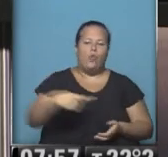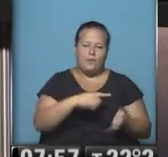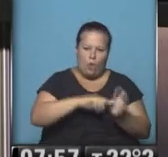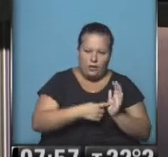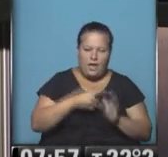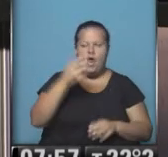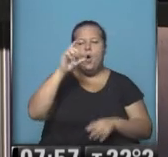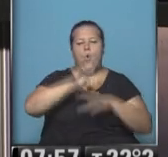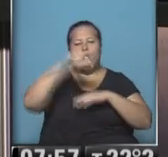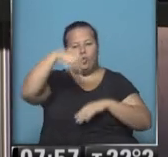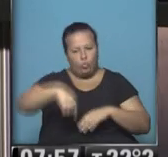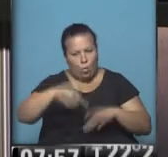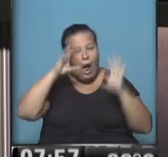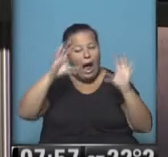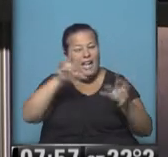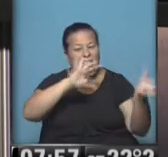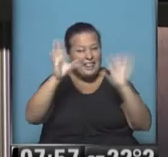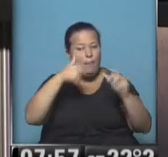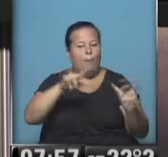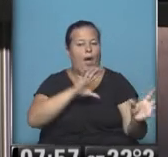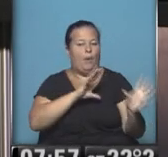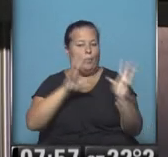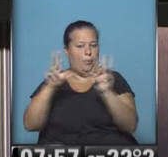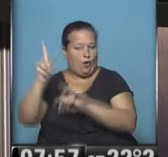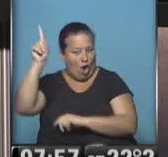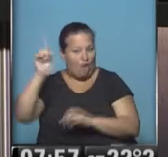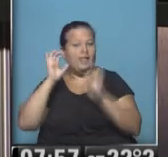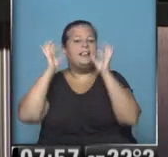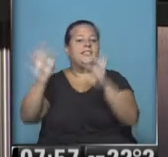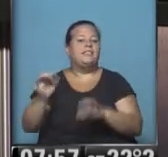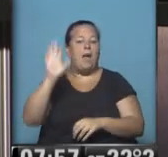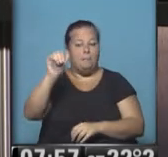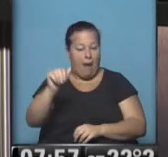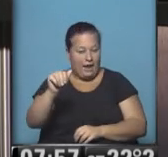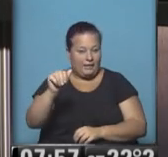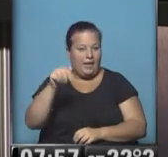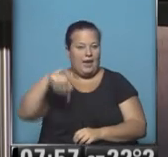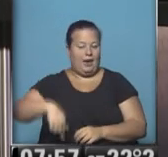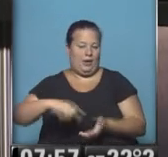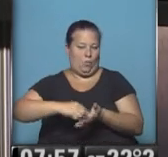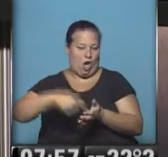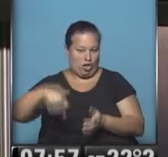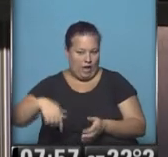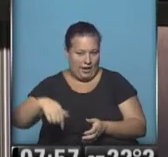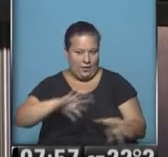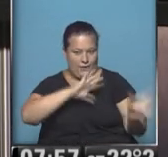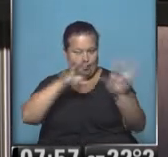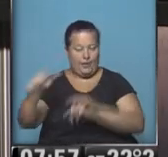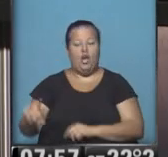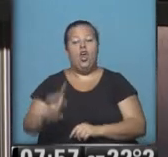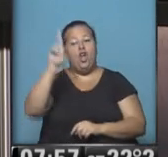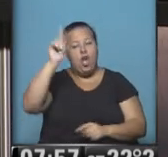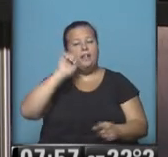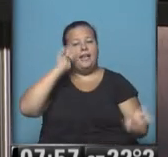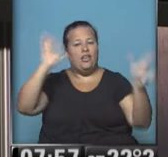también sur de Cuyo. Recuerden que este mal tiempo se irá trasladando hacia el norte y llegará a partir del martes aquí a la ciudad de Buenos Aires. Y en el norte,